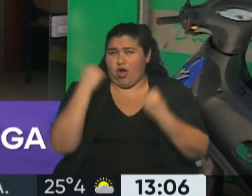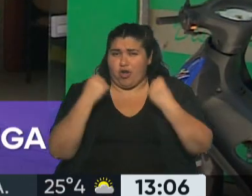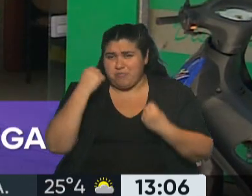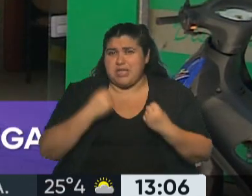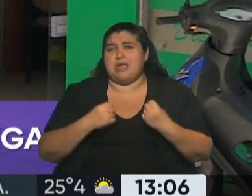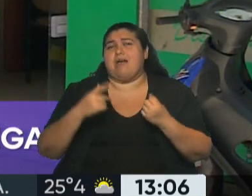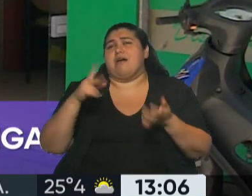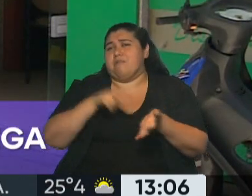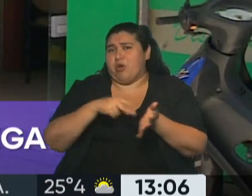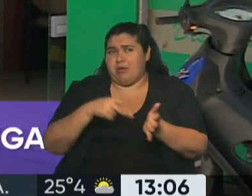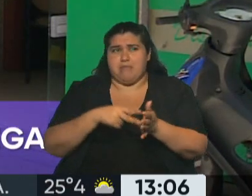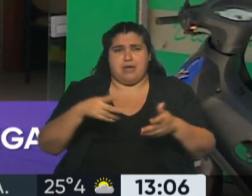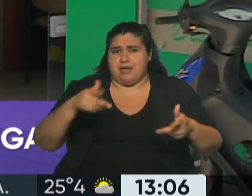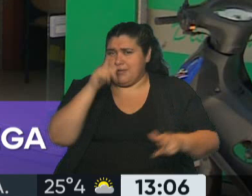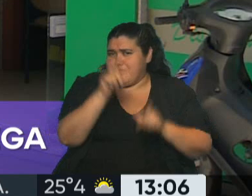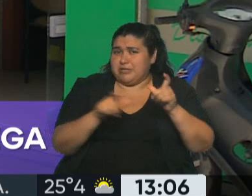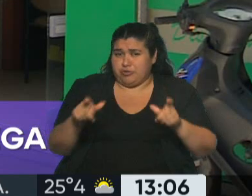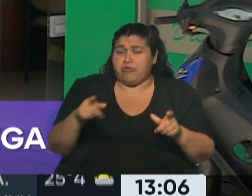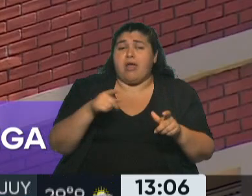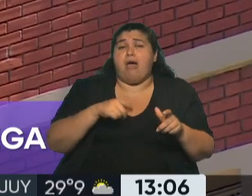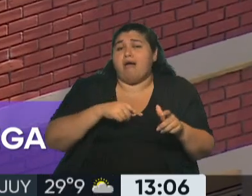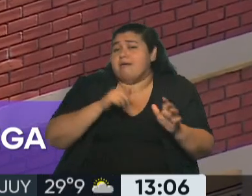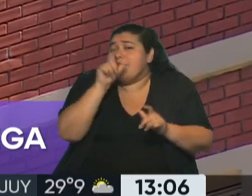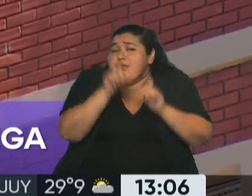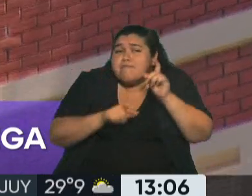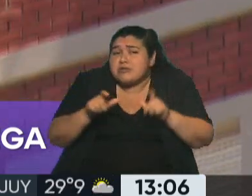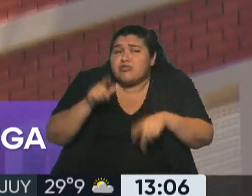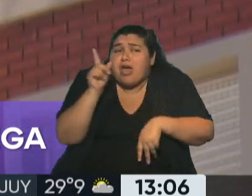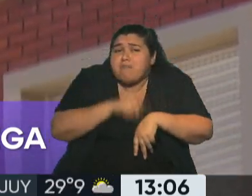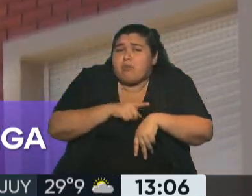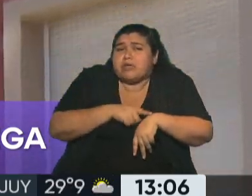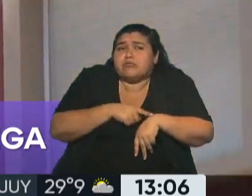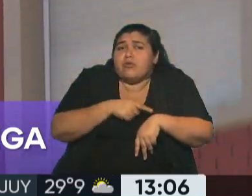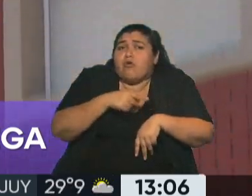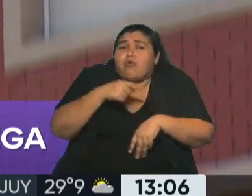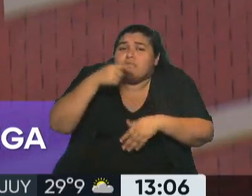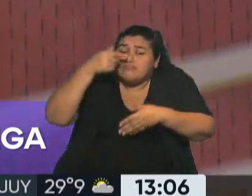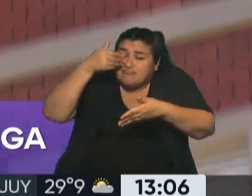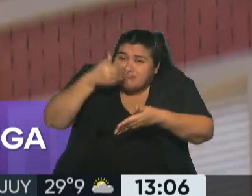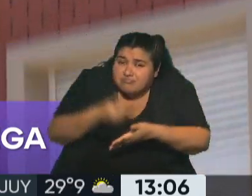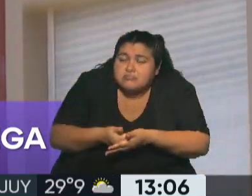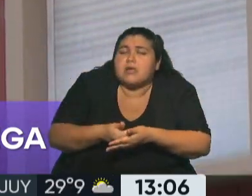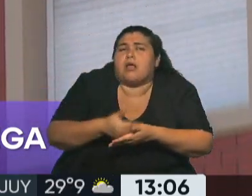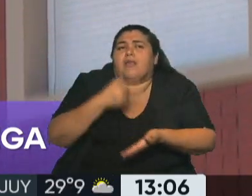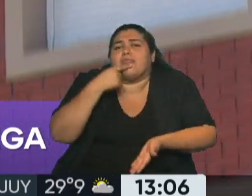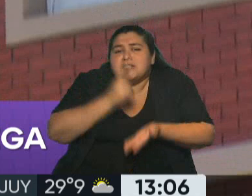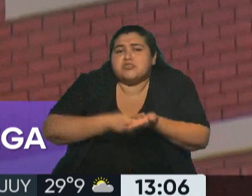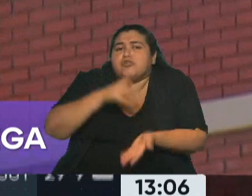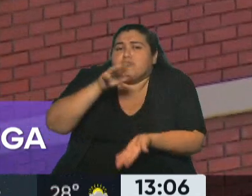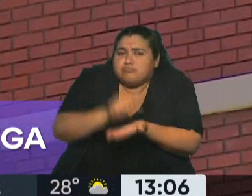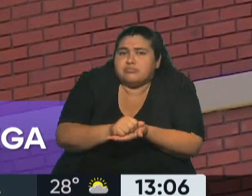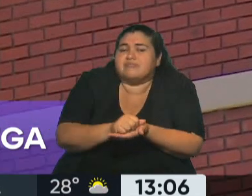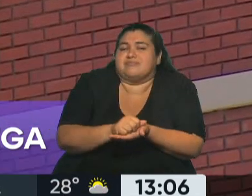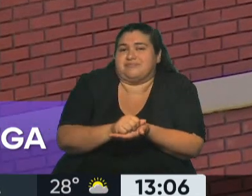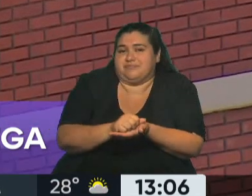la ciudadanía en general, la gente se está reservando prácticamente a último momento a los efectos de tomar la decisión del pilar. Hay un